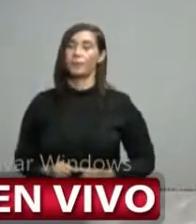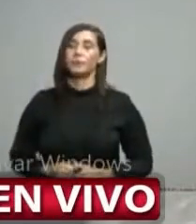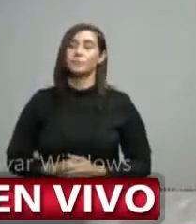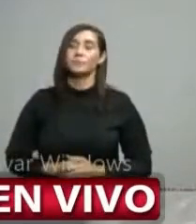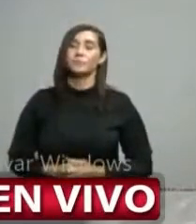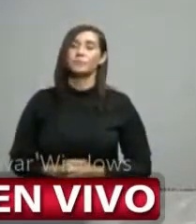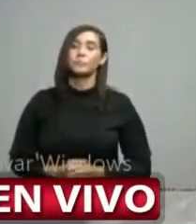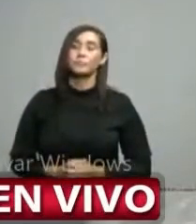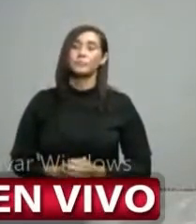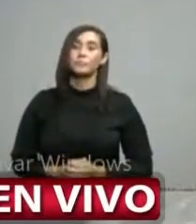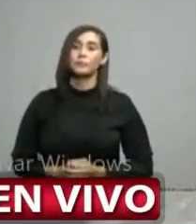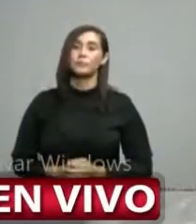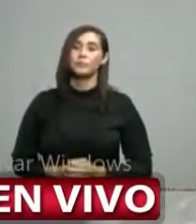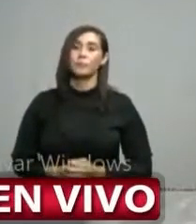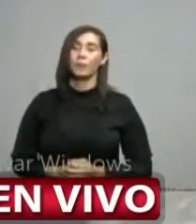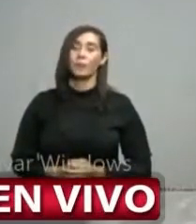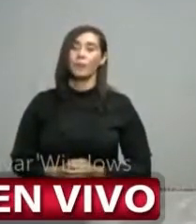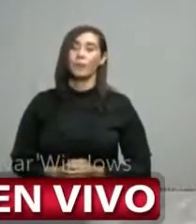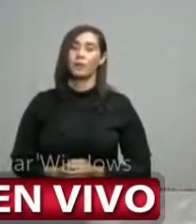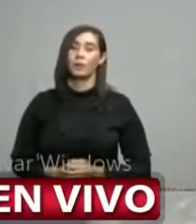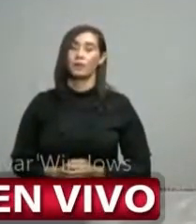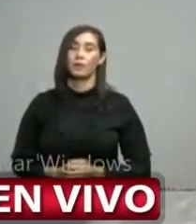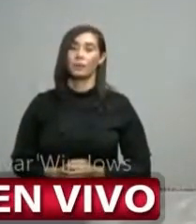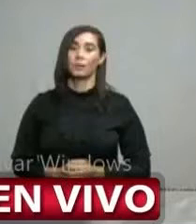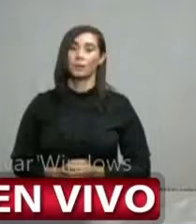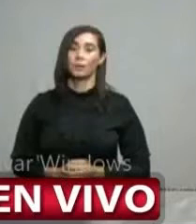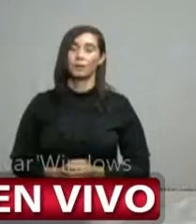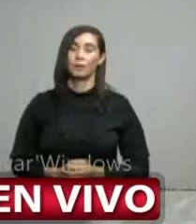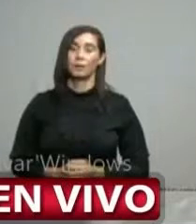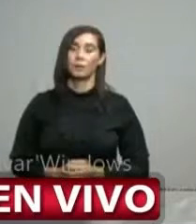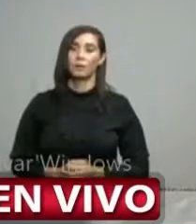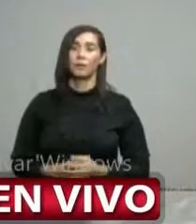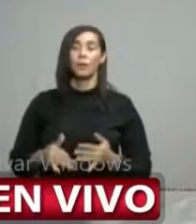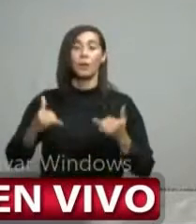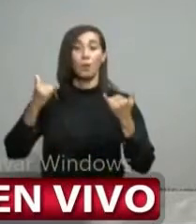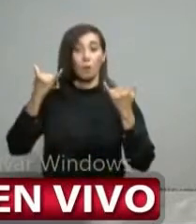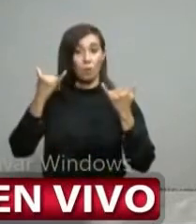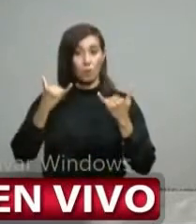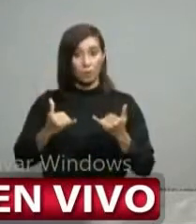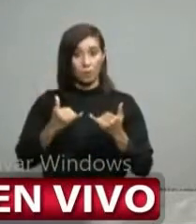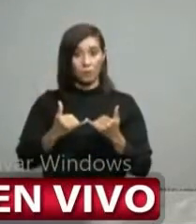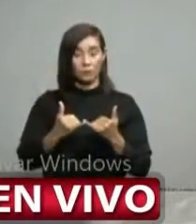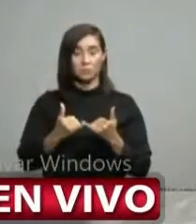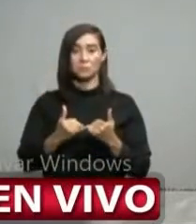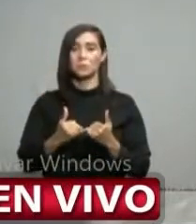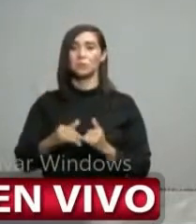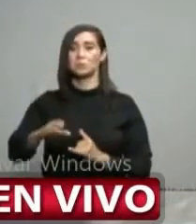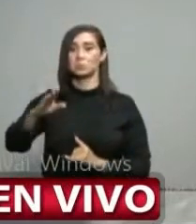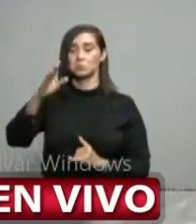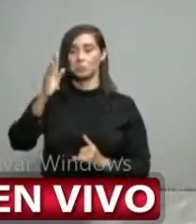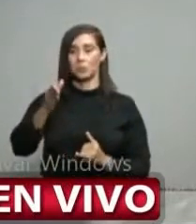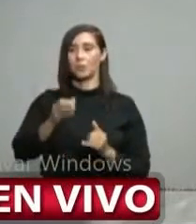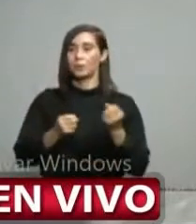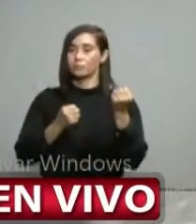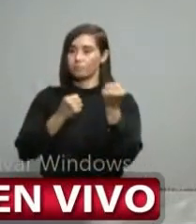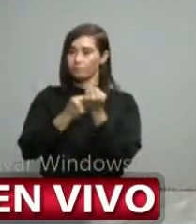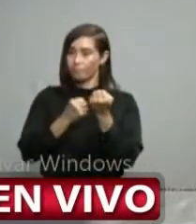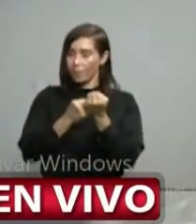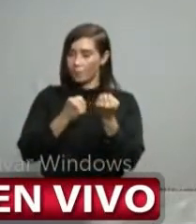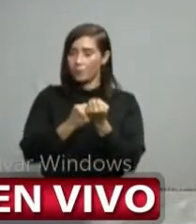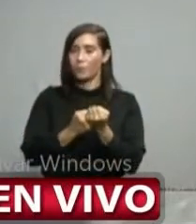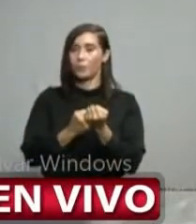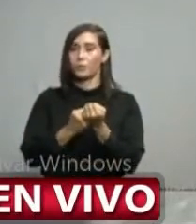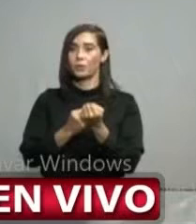hasta el día de hoy lo que puedo decir es que saludo esta militancia de la población